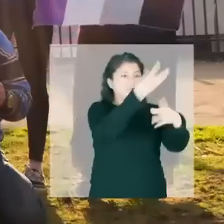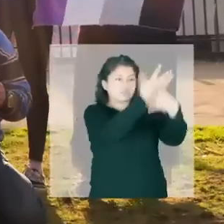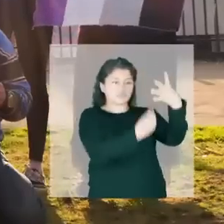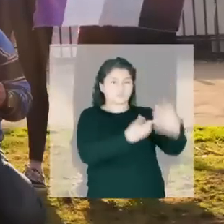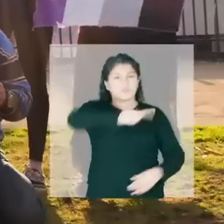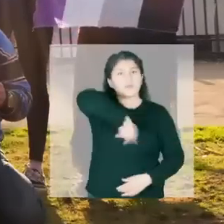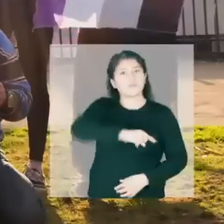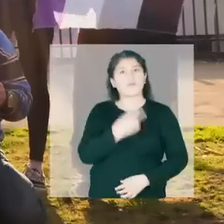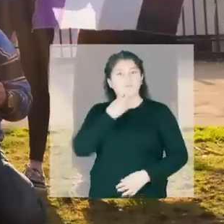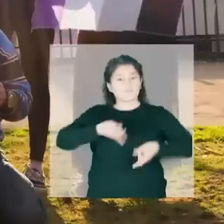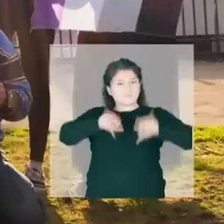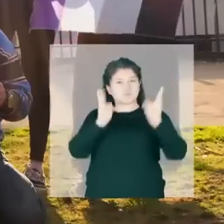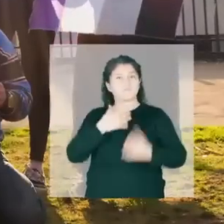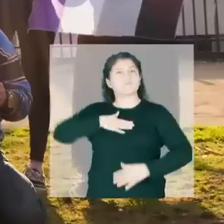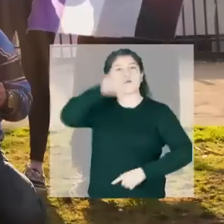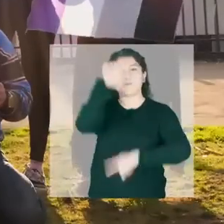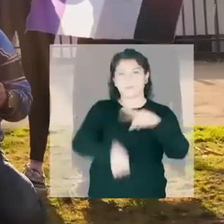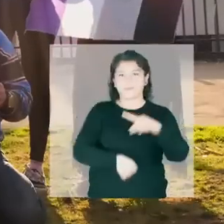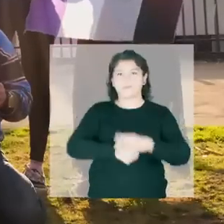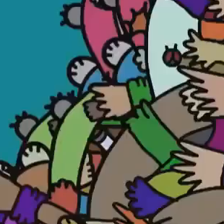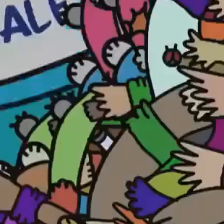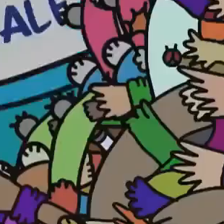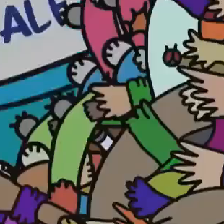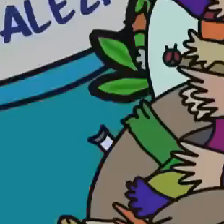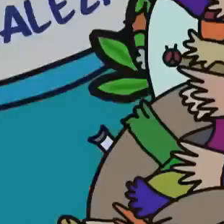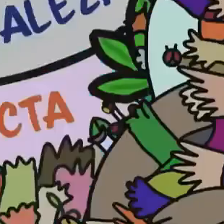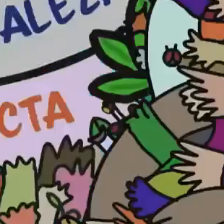libre de violencia de género, yo apruebo.